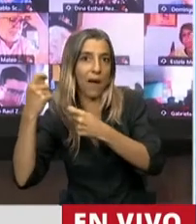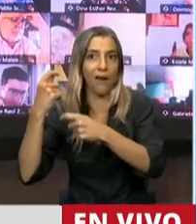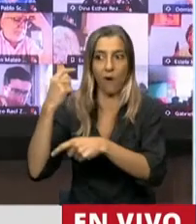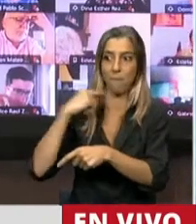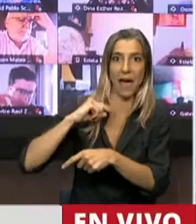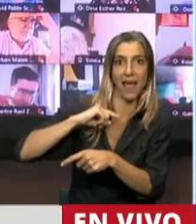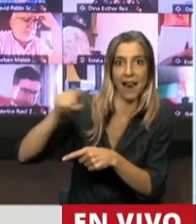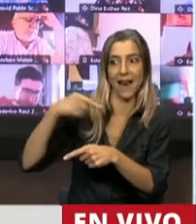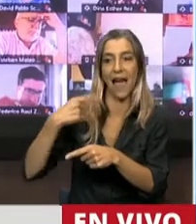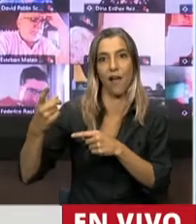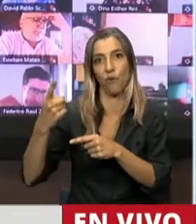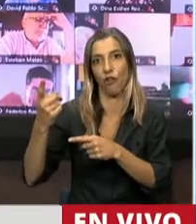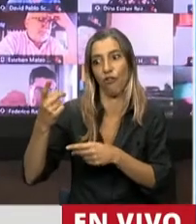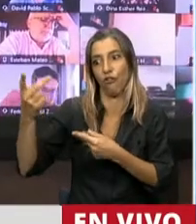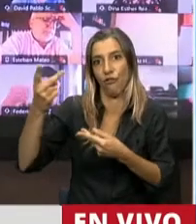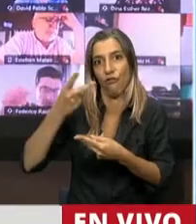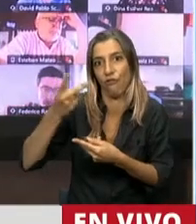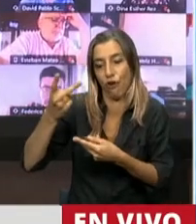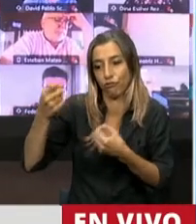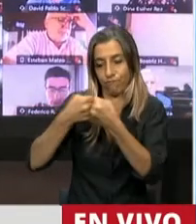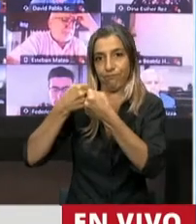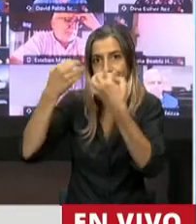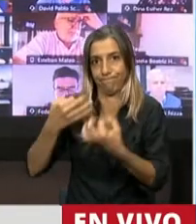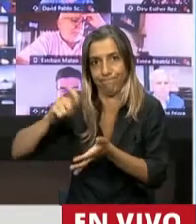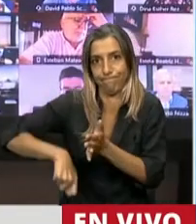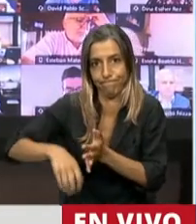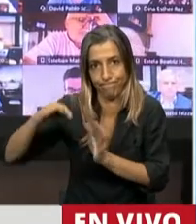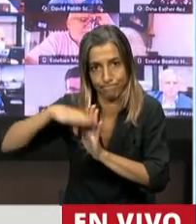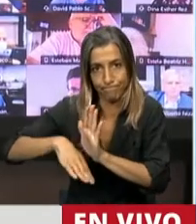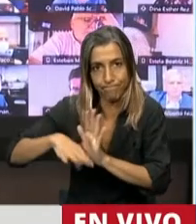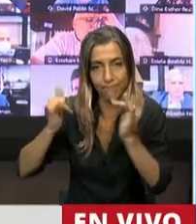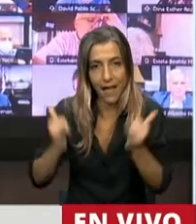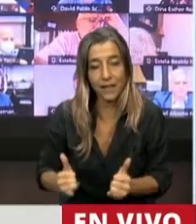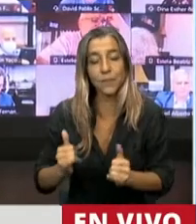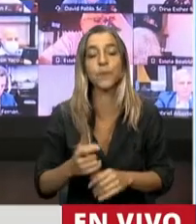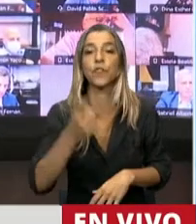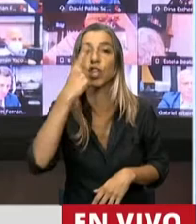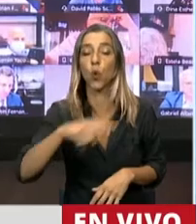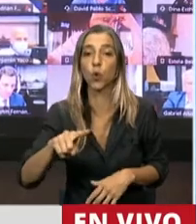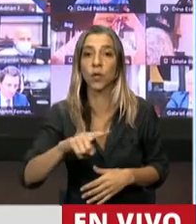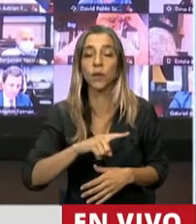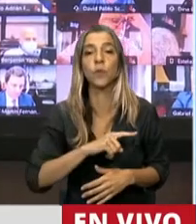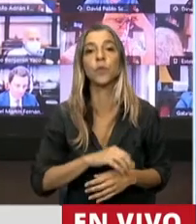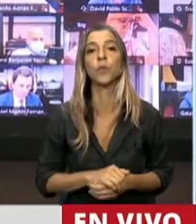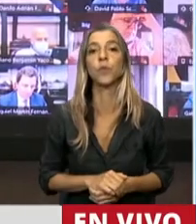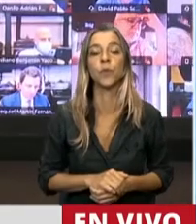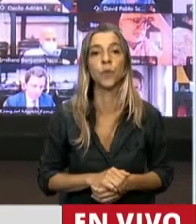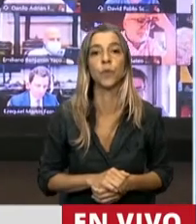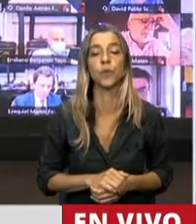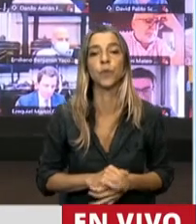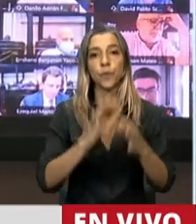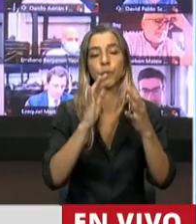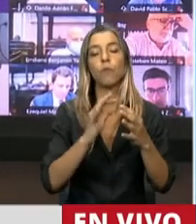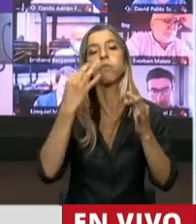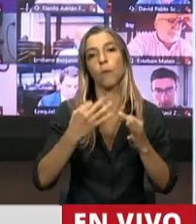en la República Argentina. Y luego tenemos el convenio, el